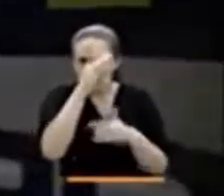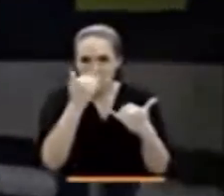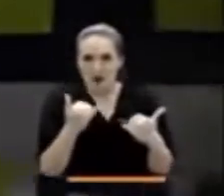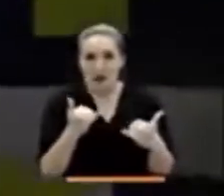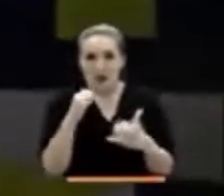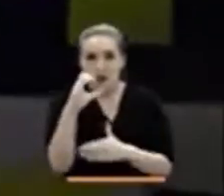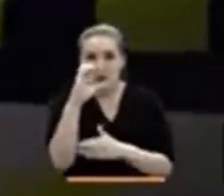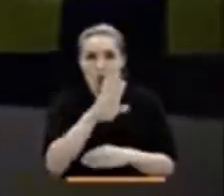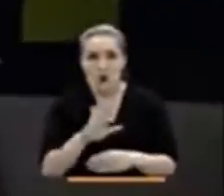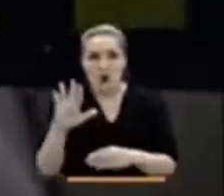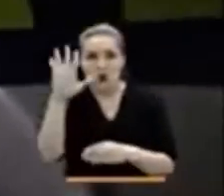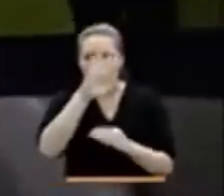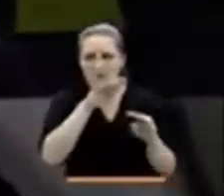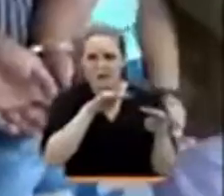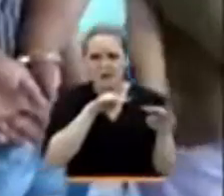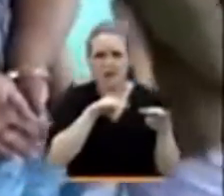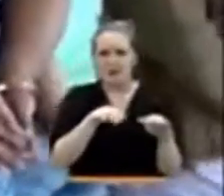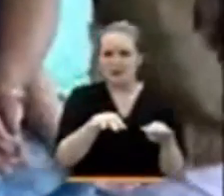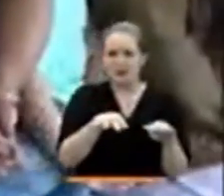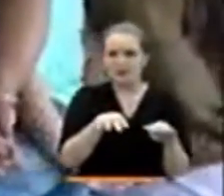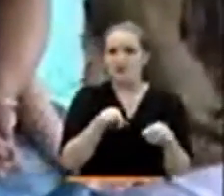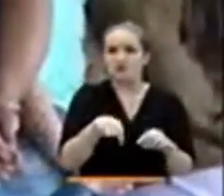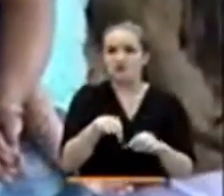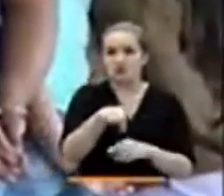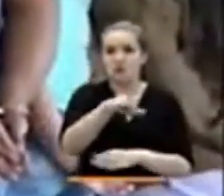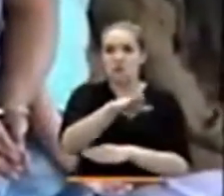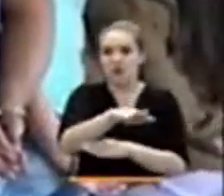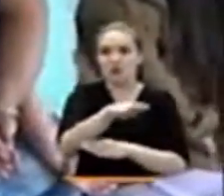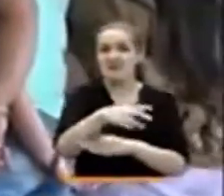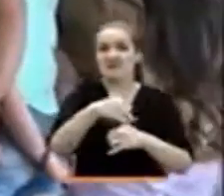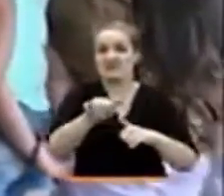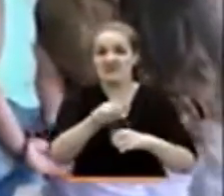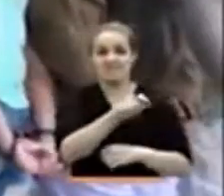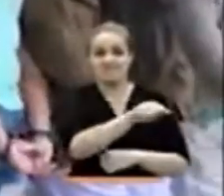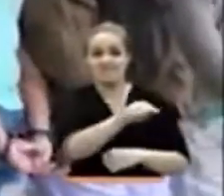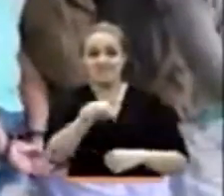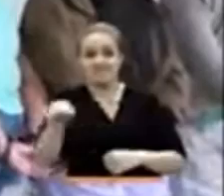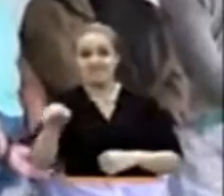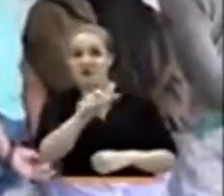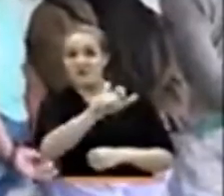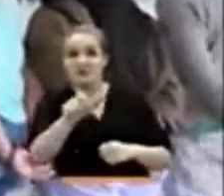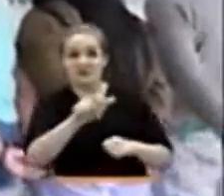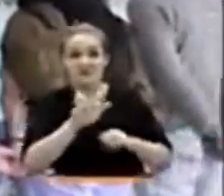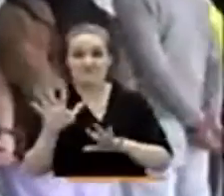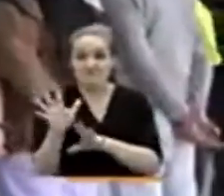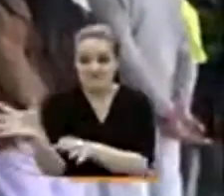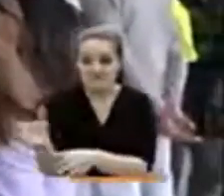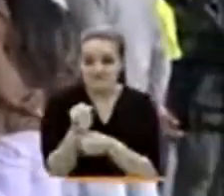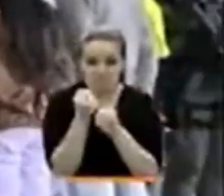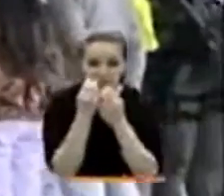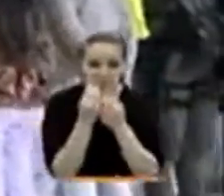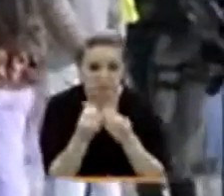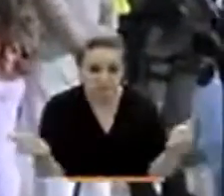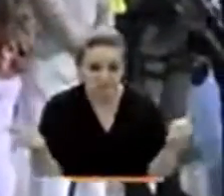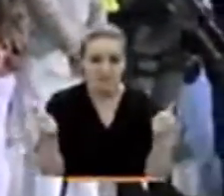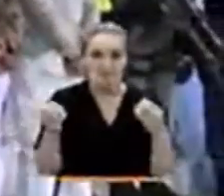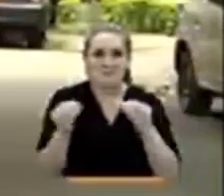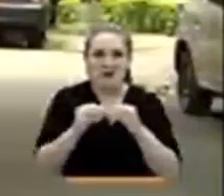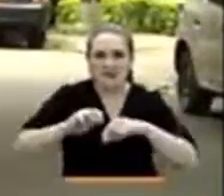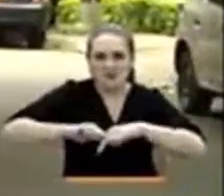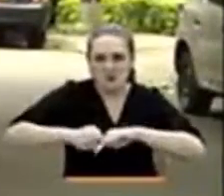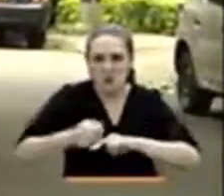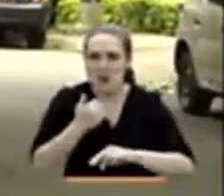audiencia esta tarde, la Fiscalía imputará cargos por concierto para delinquir, desaparición forzada, agravada y encubrimiento por tortura.